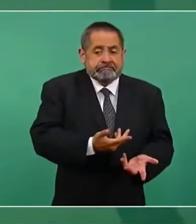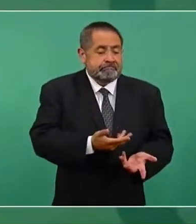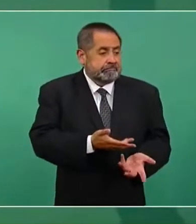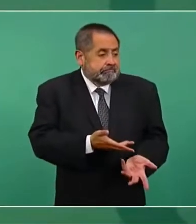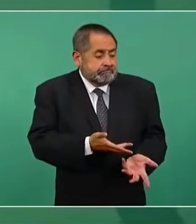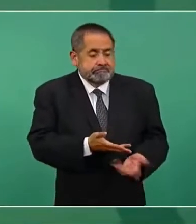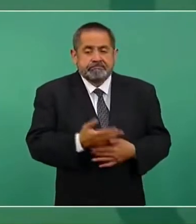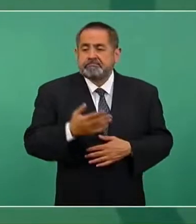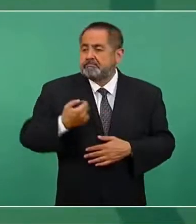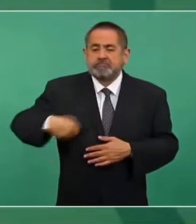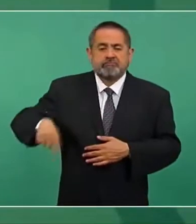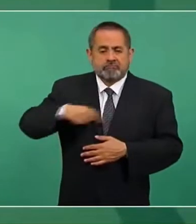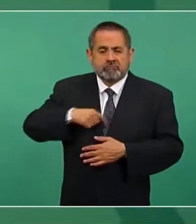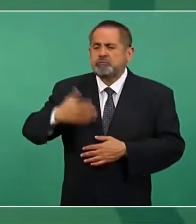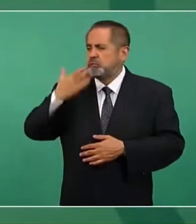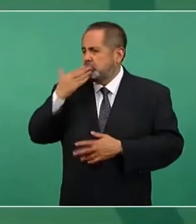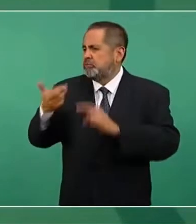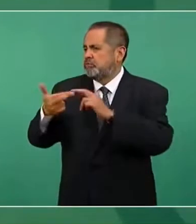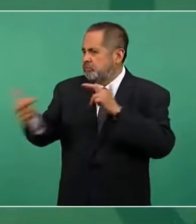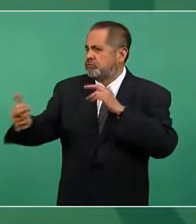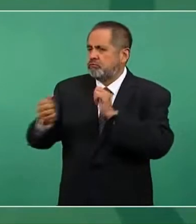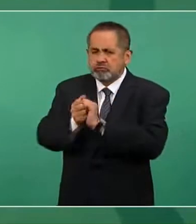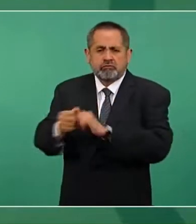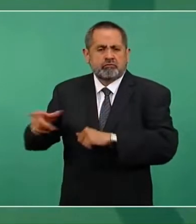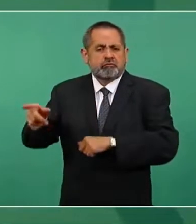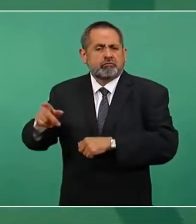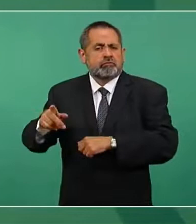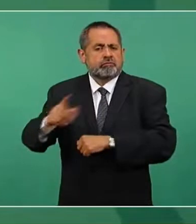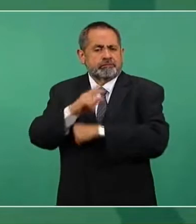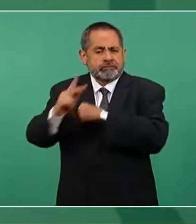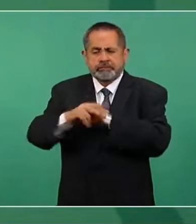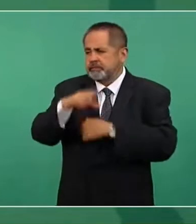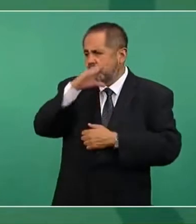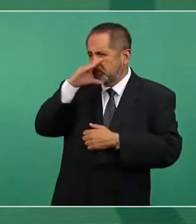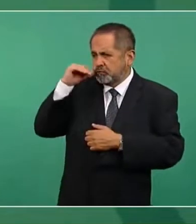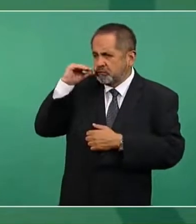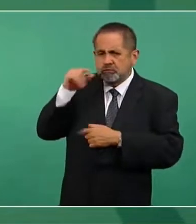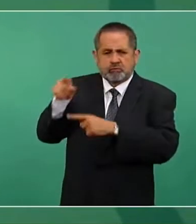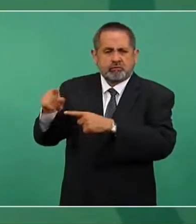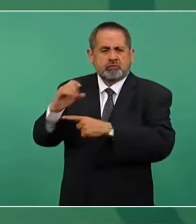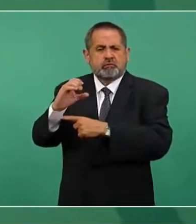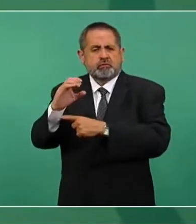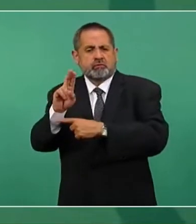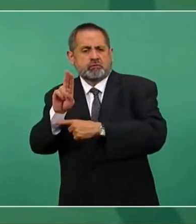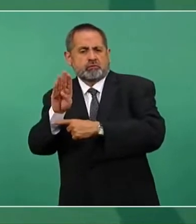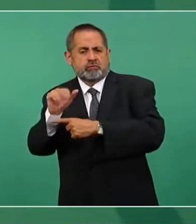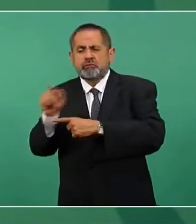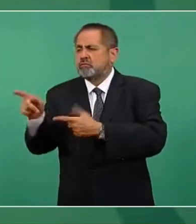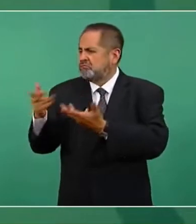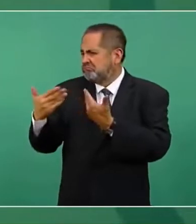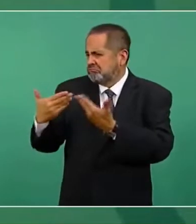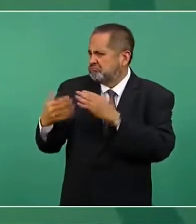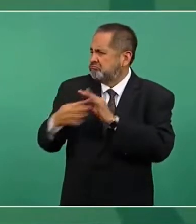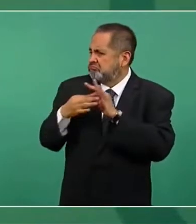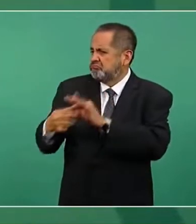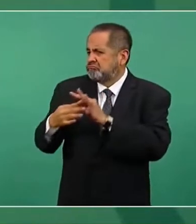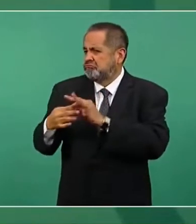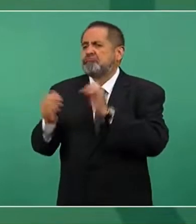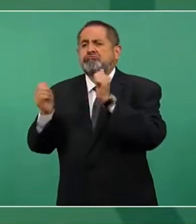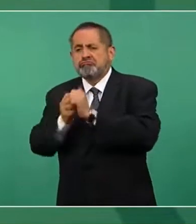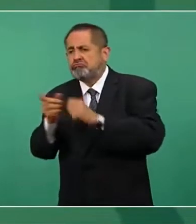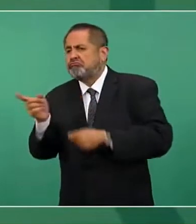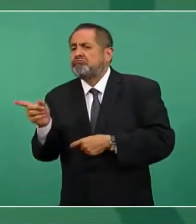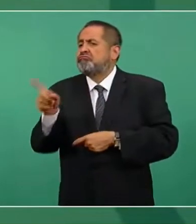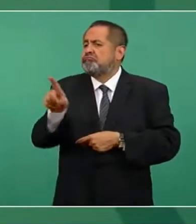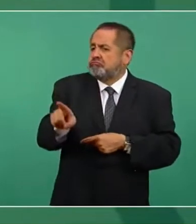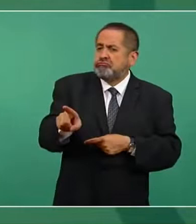tenemos muy buena relación con el gobierno de Cuba, como tenemos buena relación